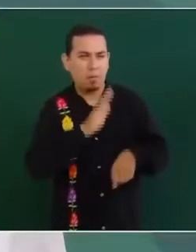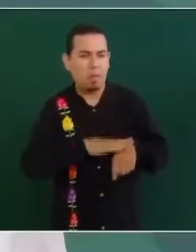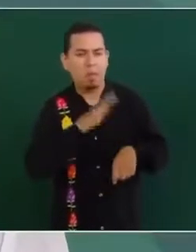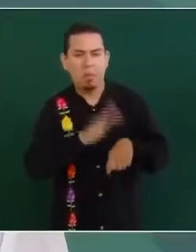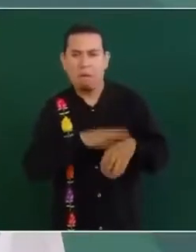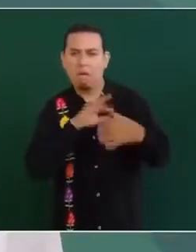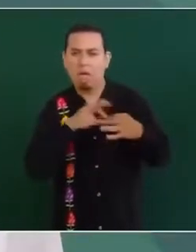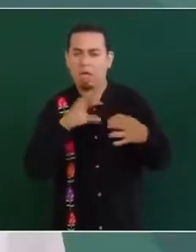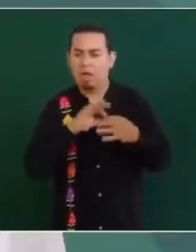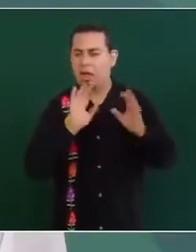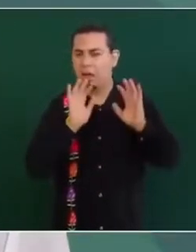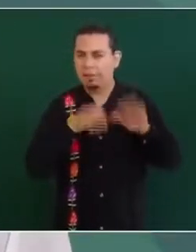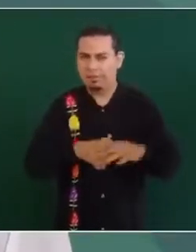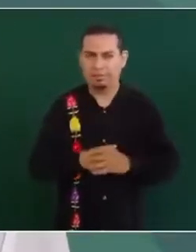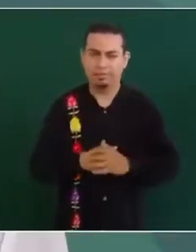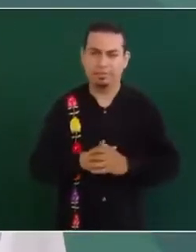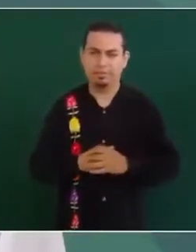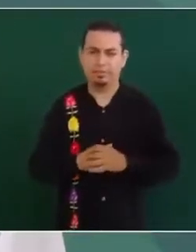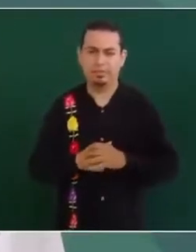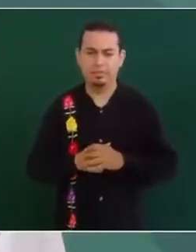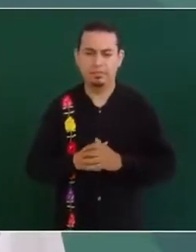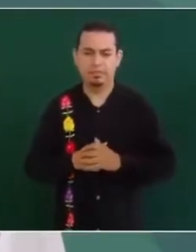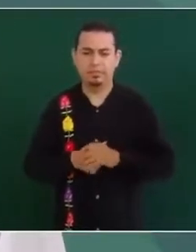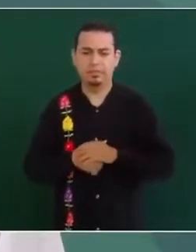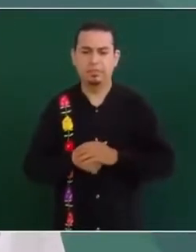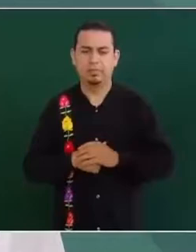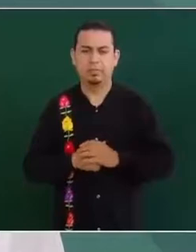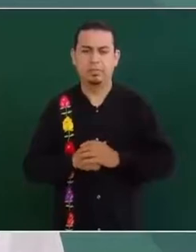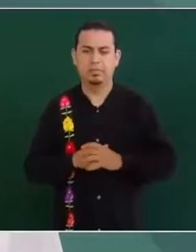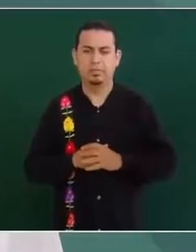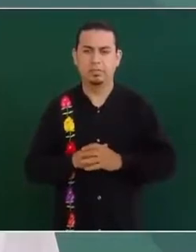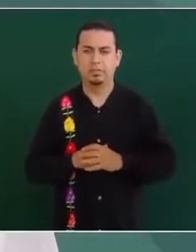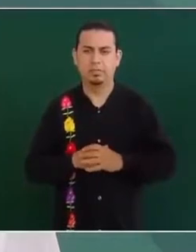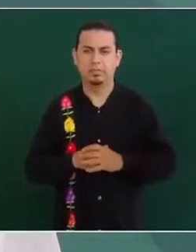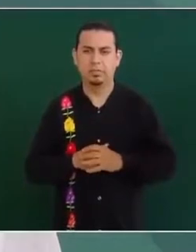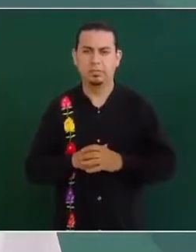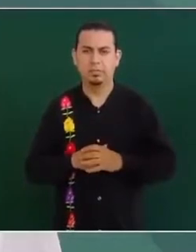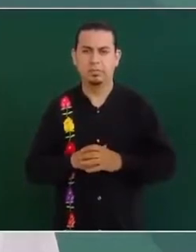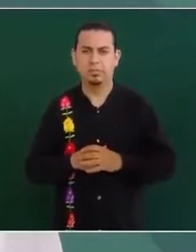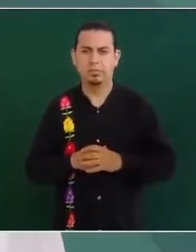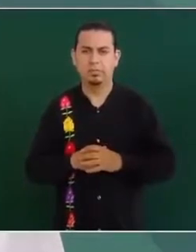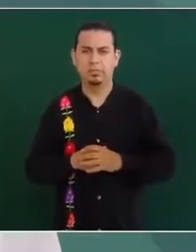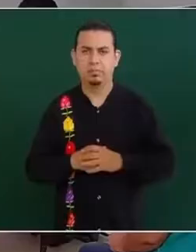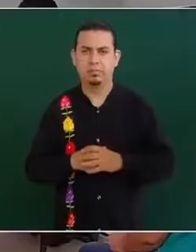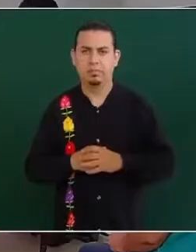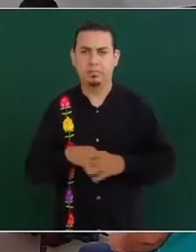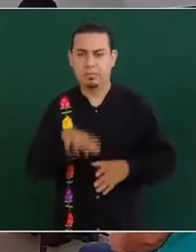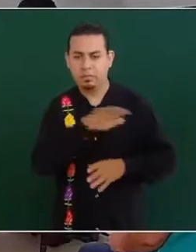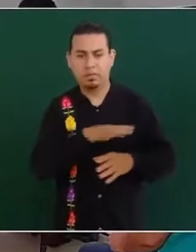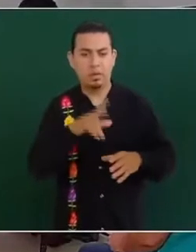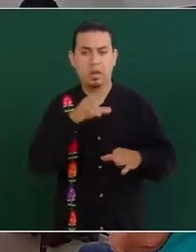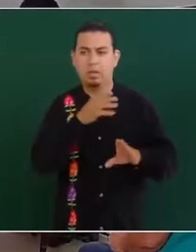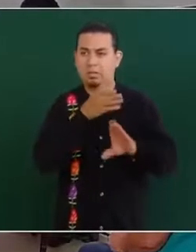A ver, ¿qué se logró en contra de ellos?